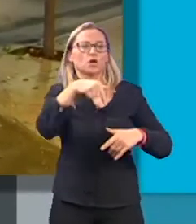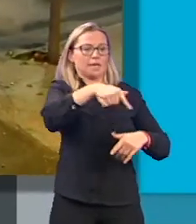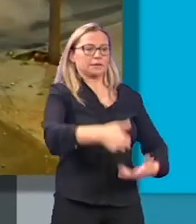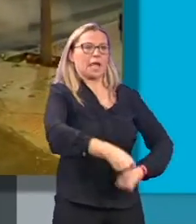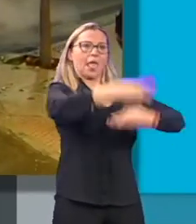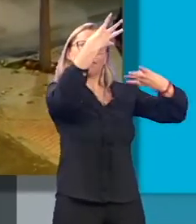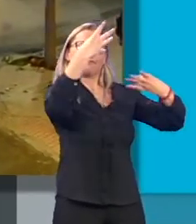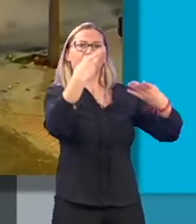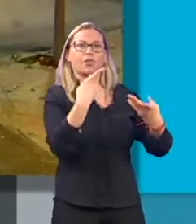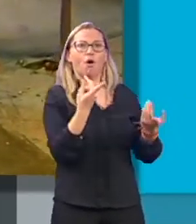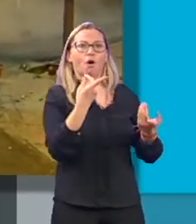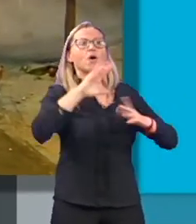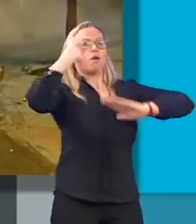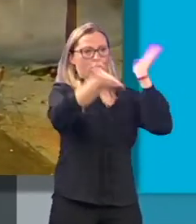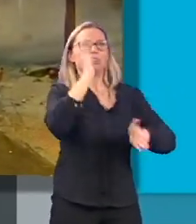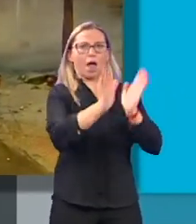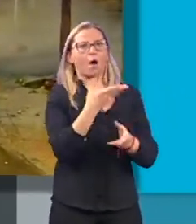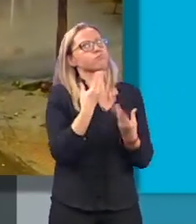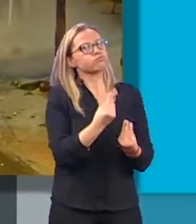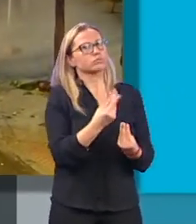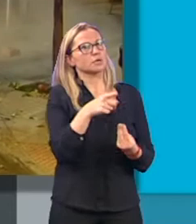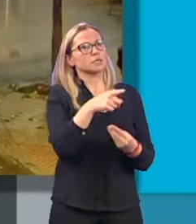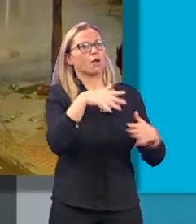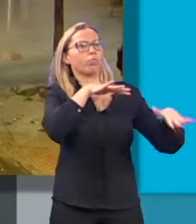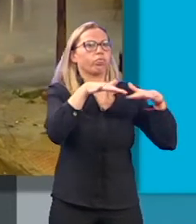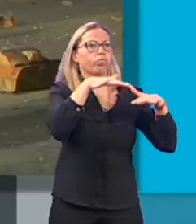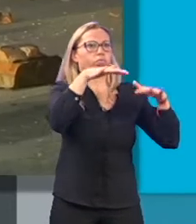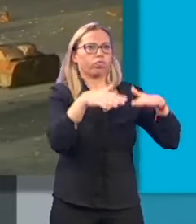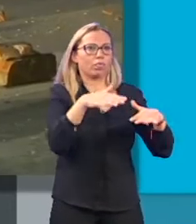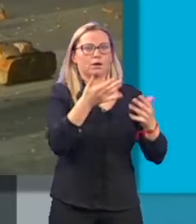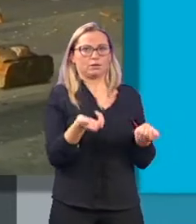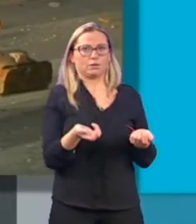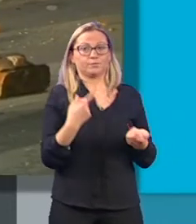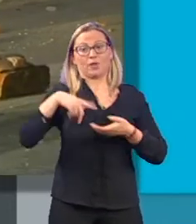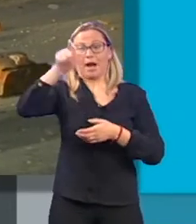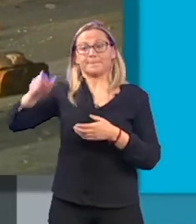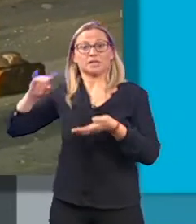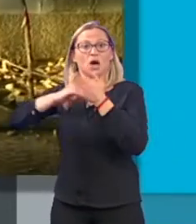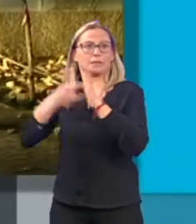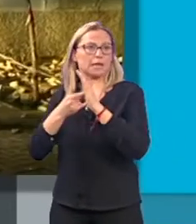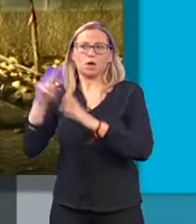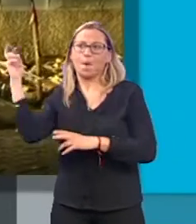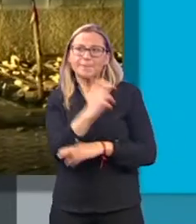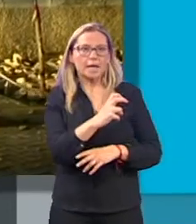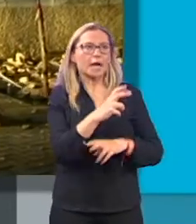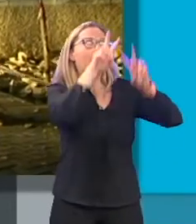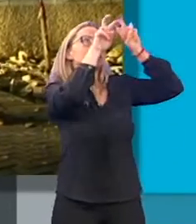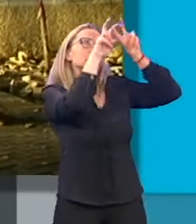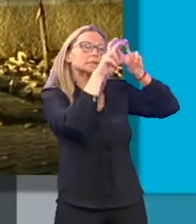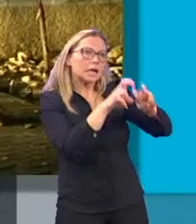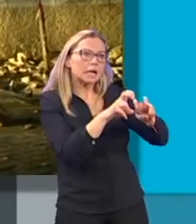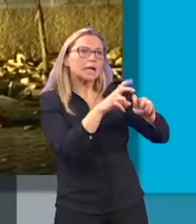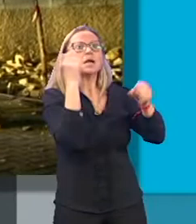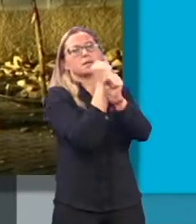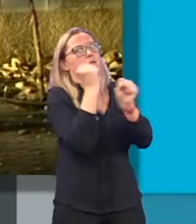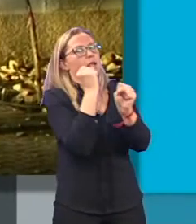deteriorado y está inestable. Entonces, bueno, que los técnicos rabas en cuanto antes, que se balice todo esto,